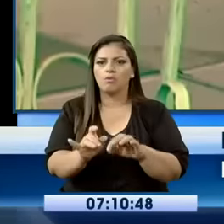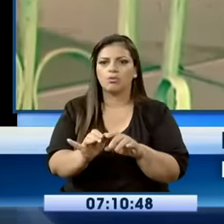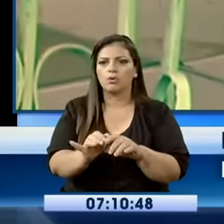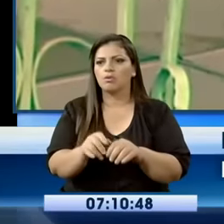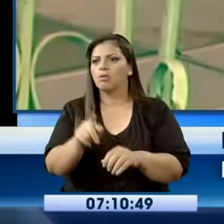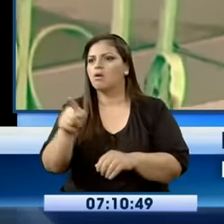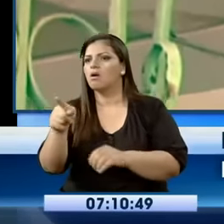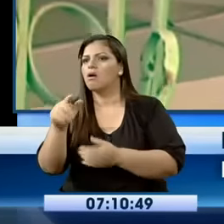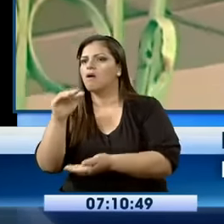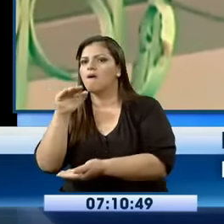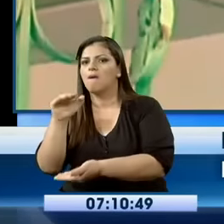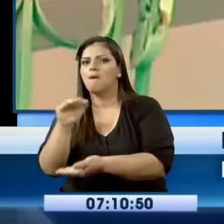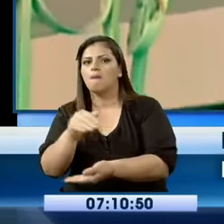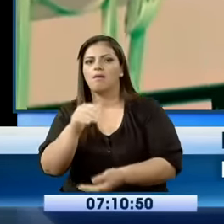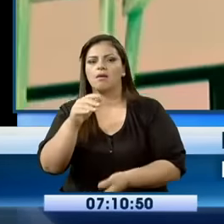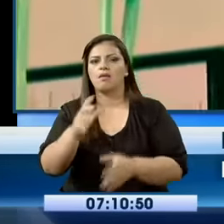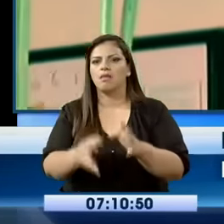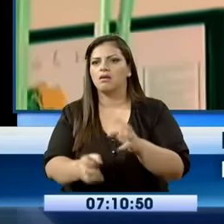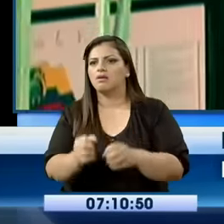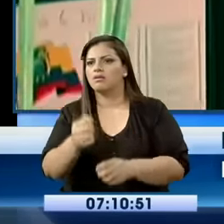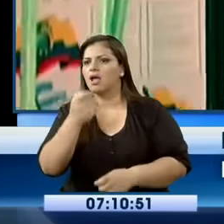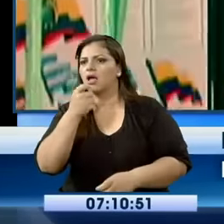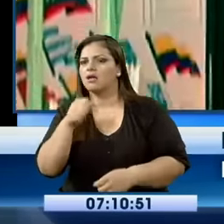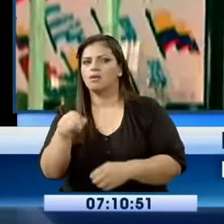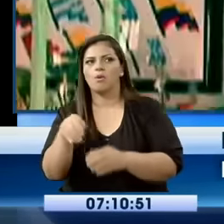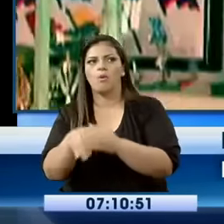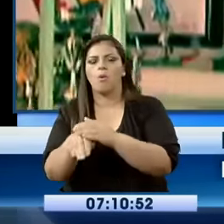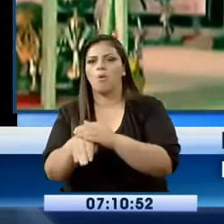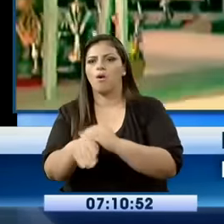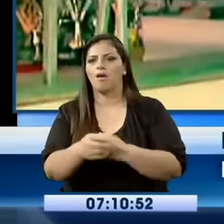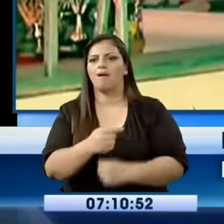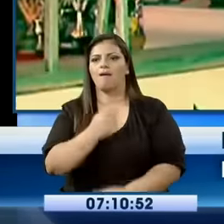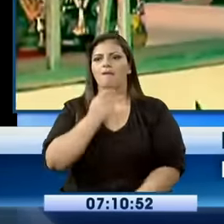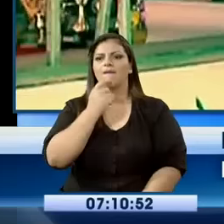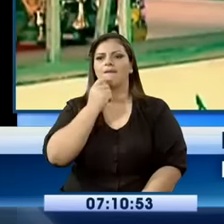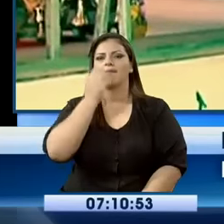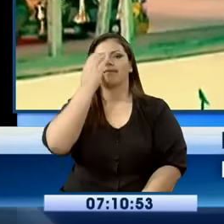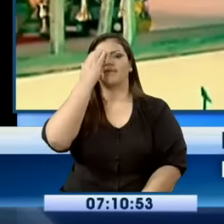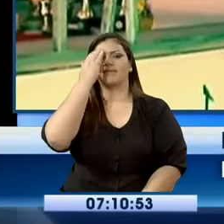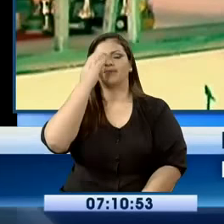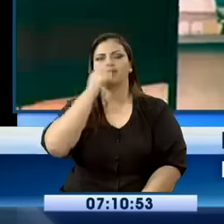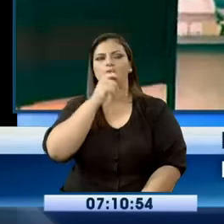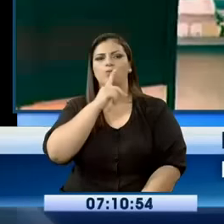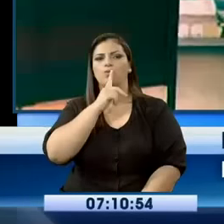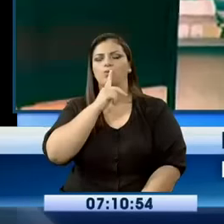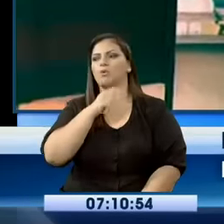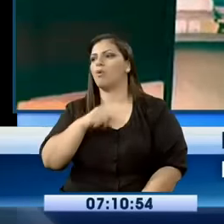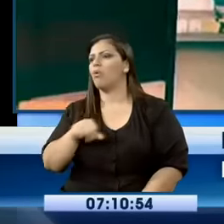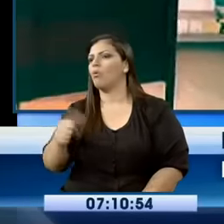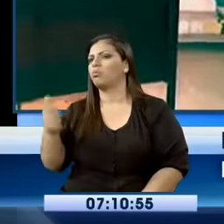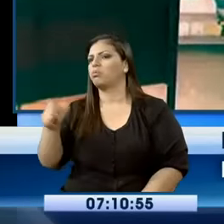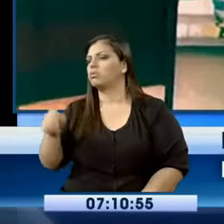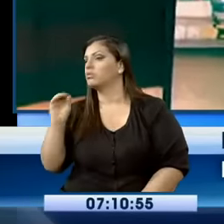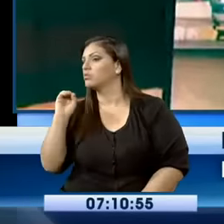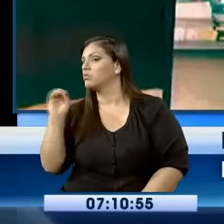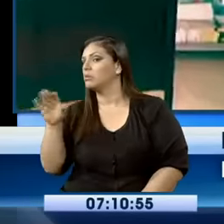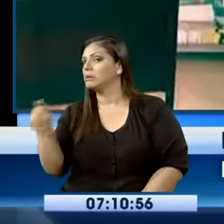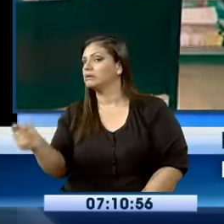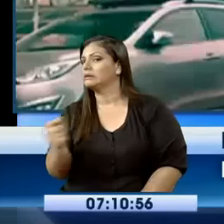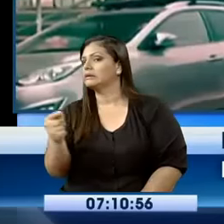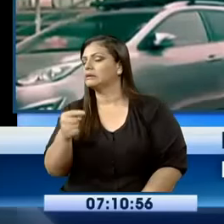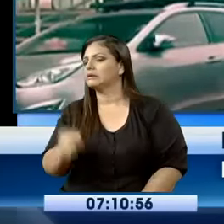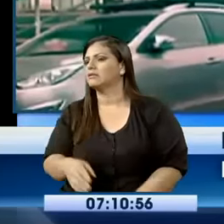Si no sucede nada buscando por dentro, pues bueno, lo buscamos y no hay, vamos por fuera. Eso. Así que la cosa es buscarlo y